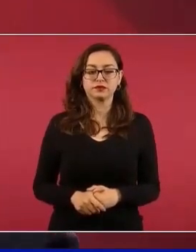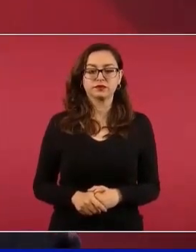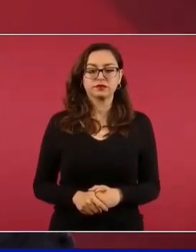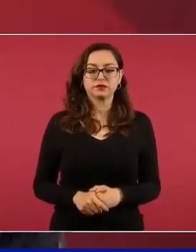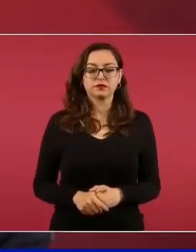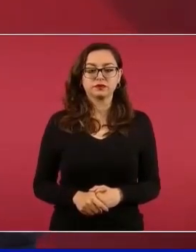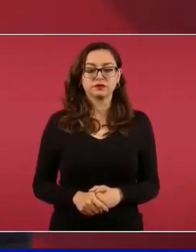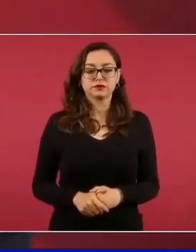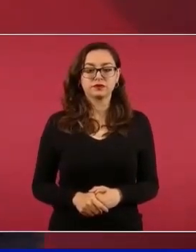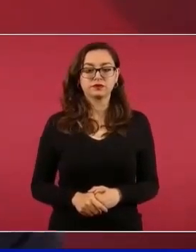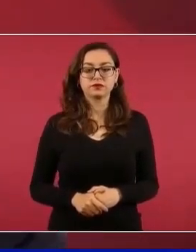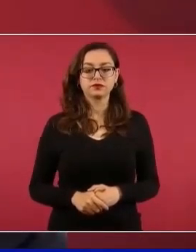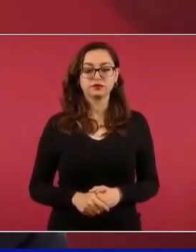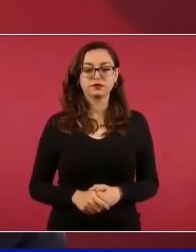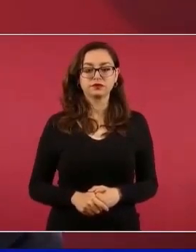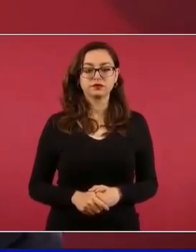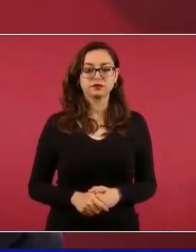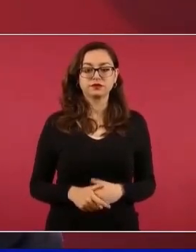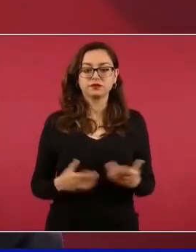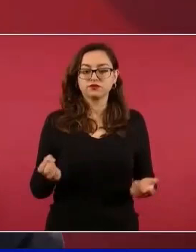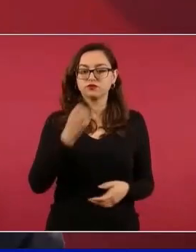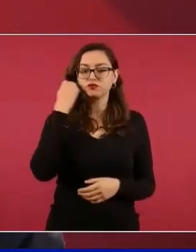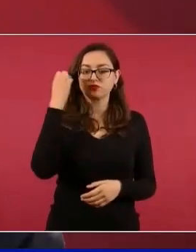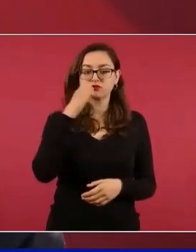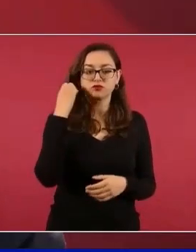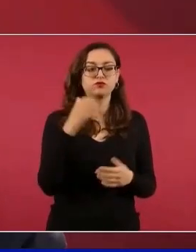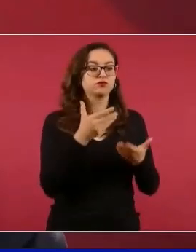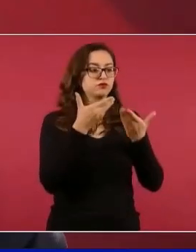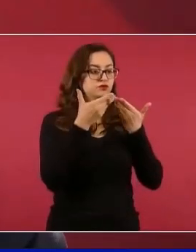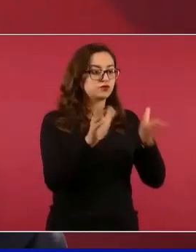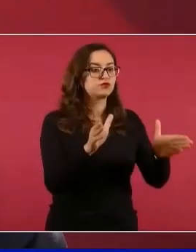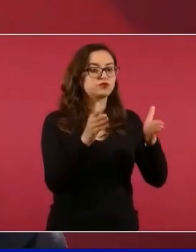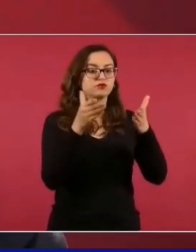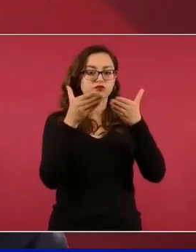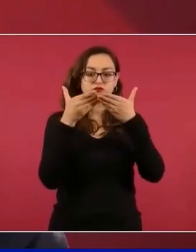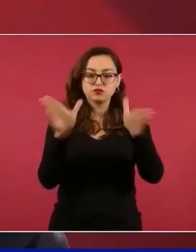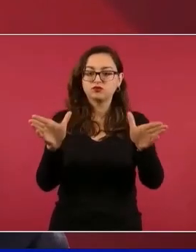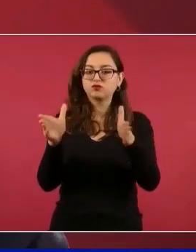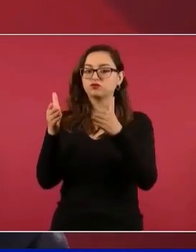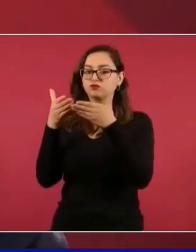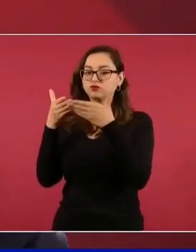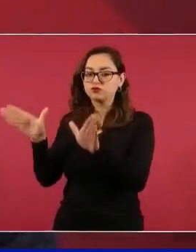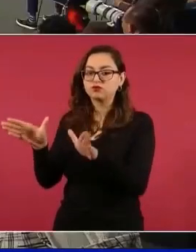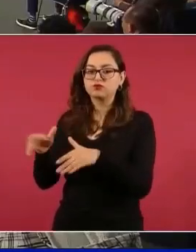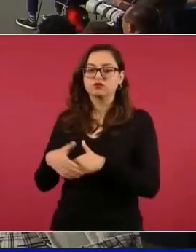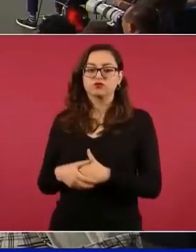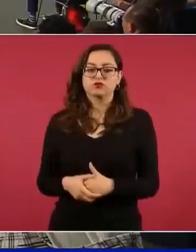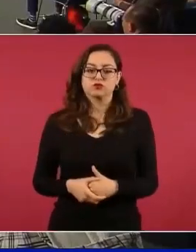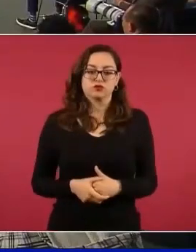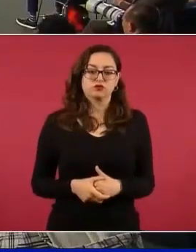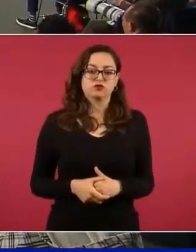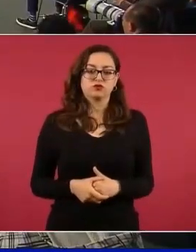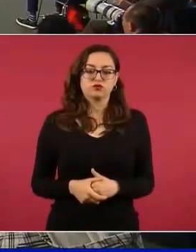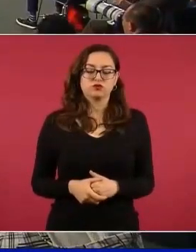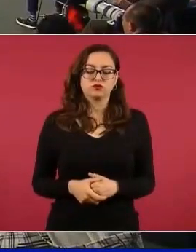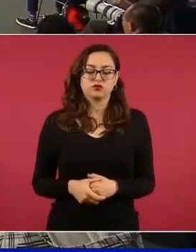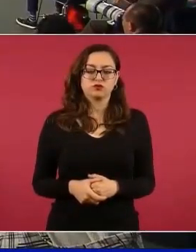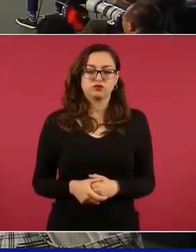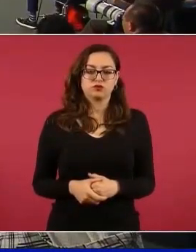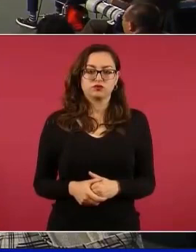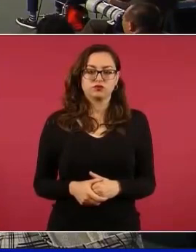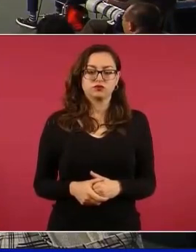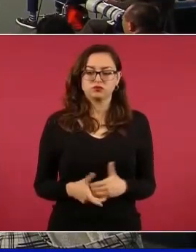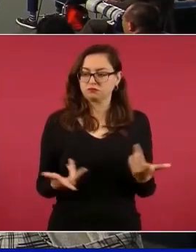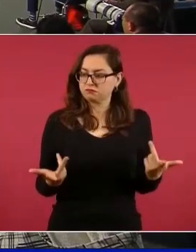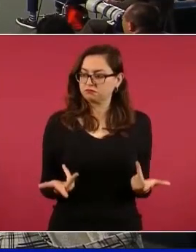que estén abiertas las escuelas, que continúen los